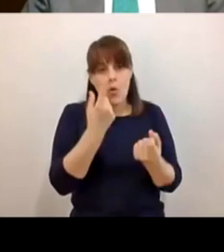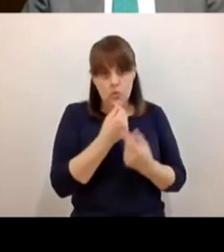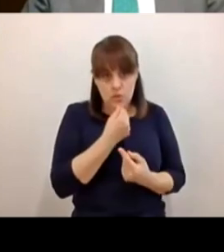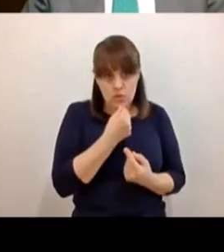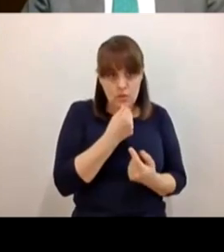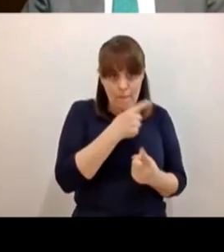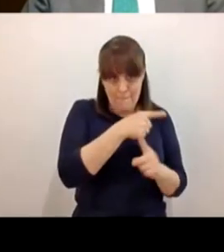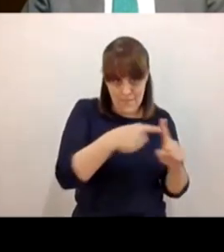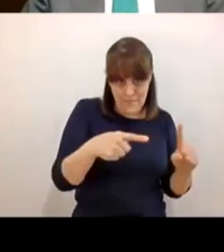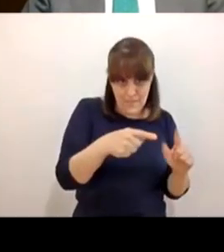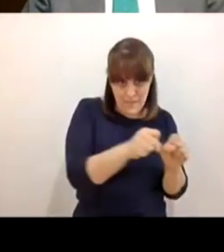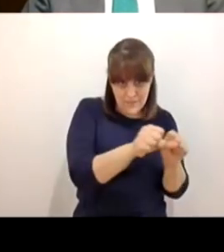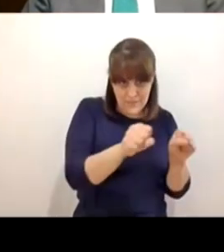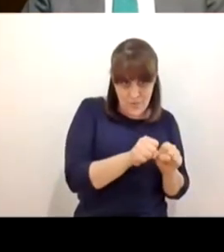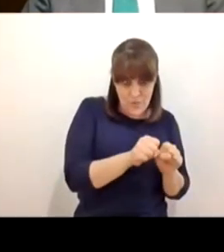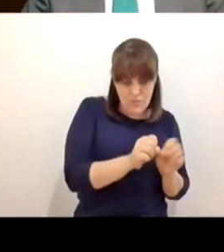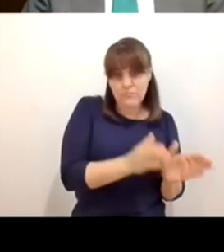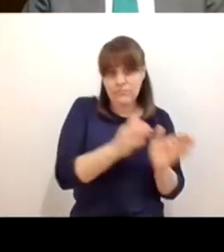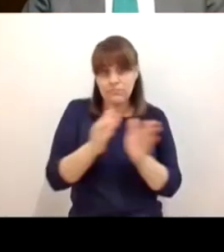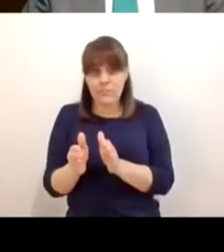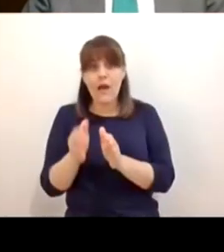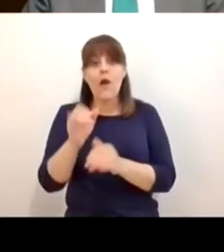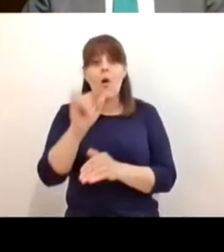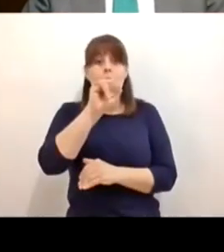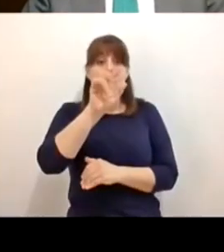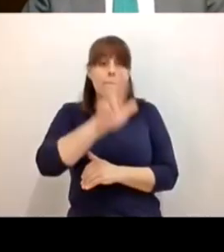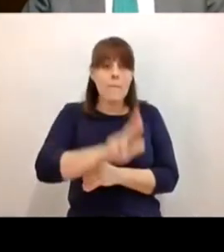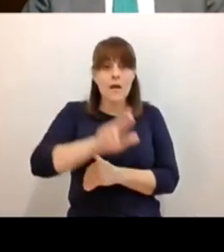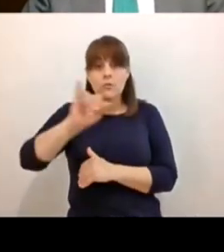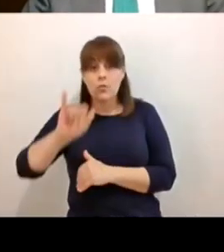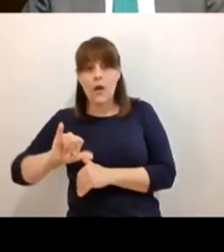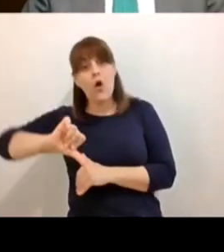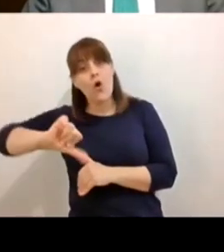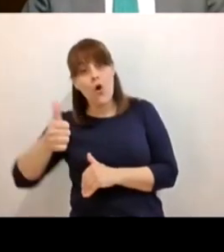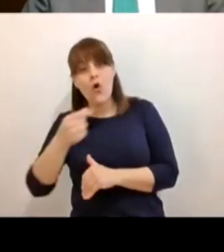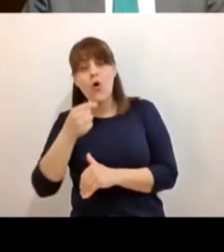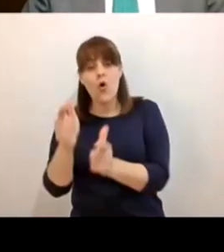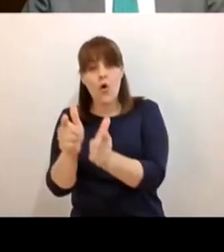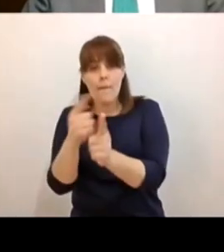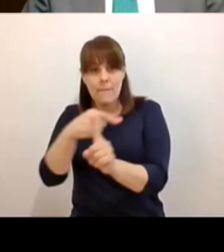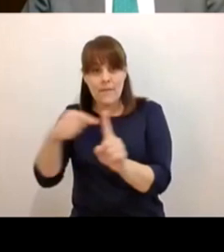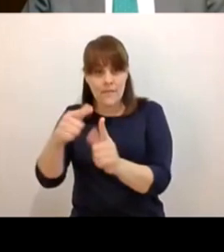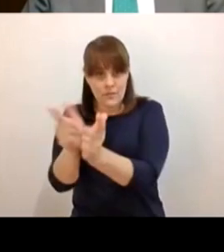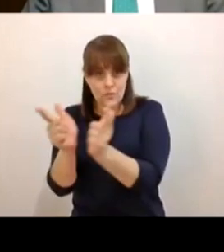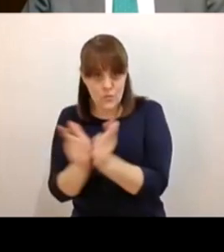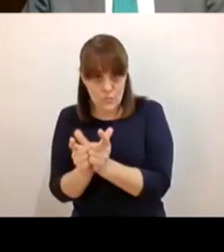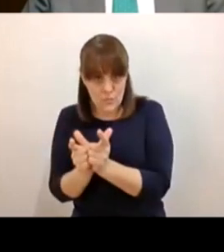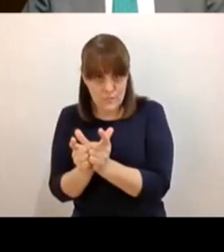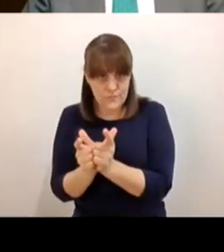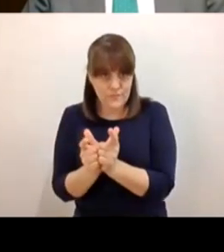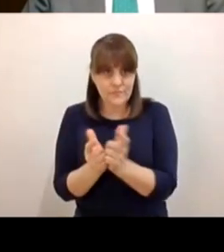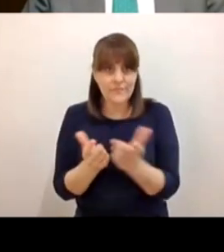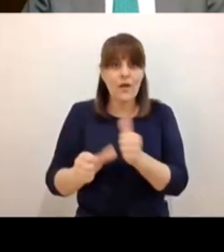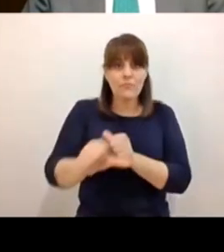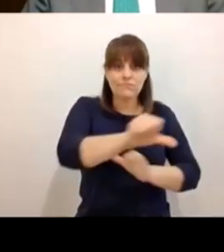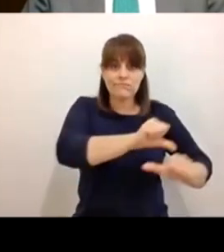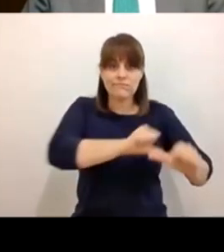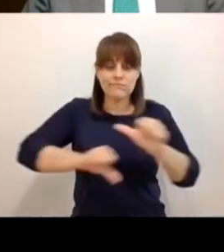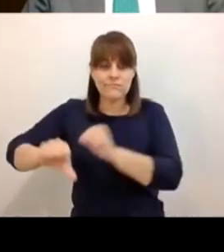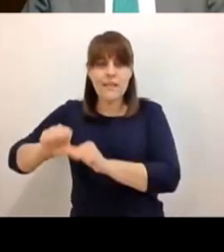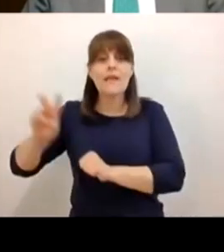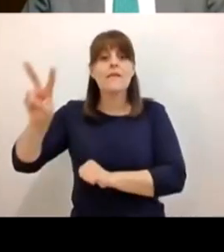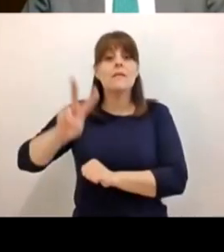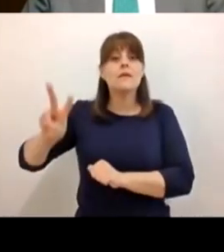salón y el jueves martes y jueves otros niños y el viernes darles la recuperación a los niños que